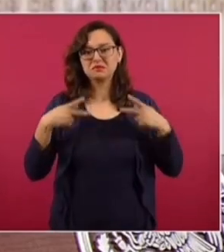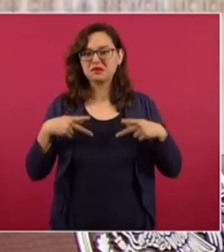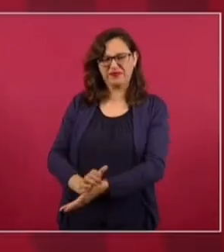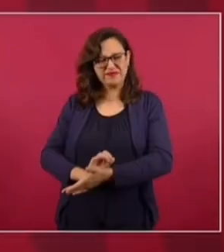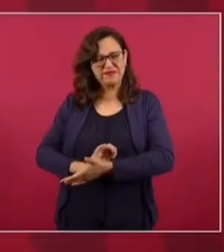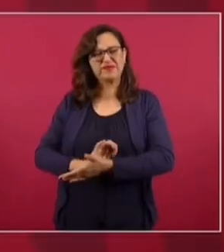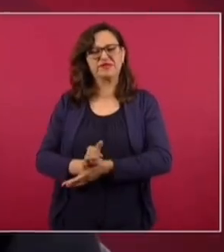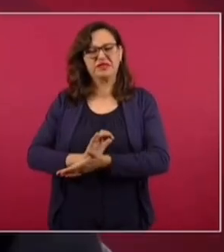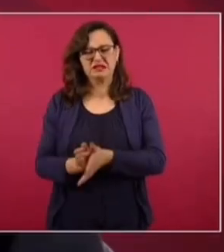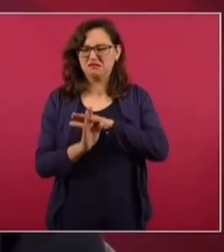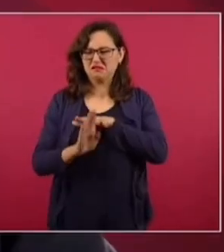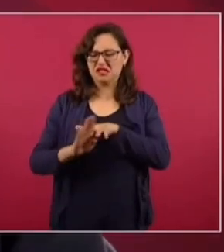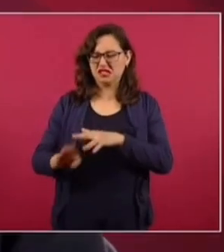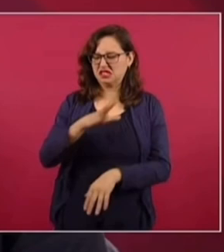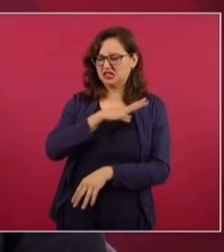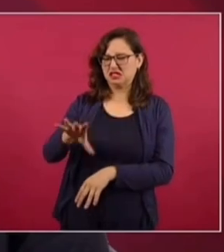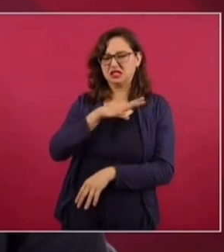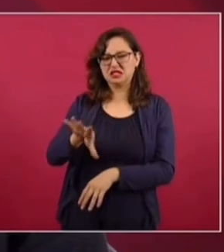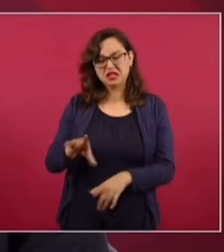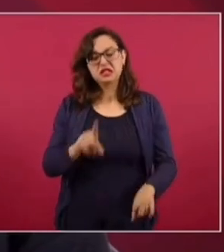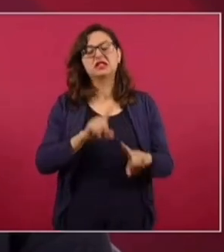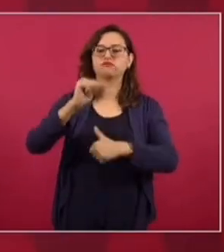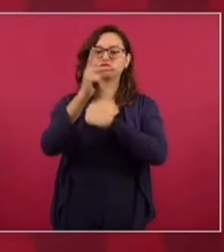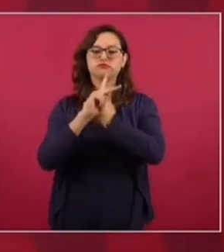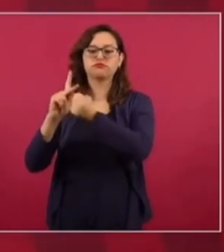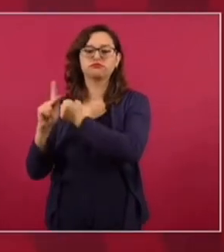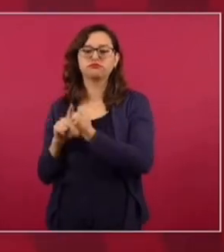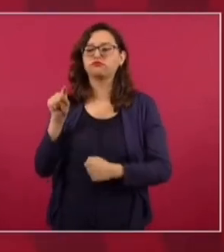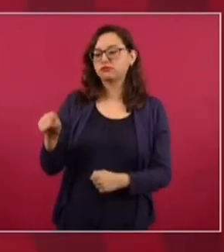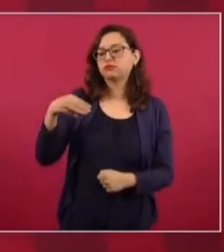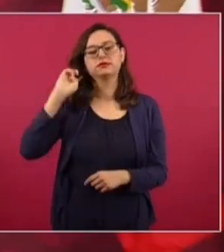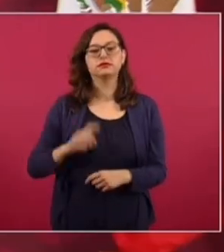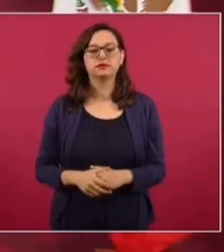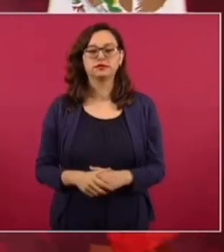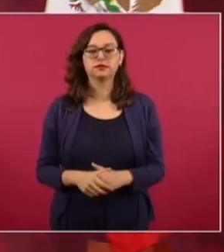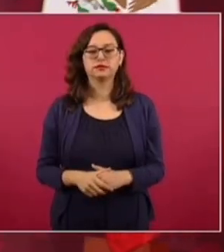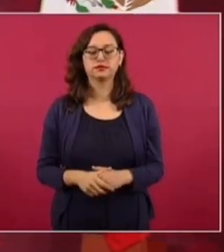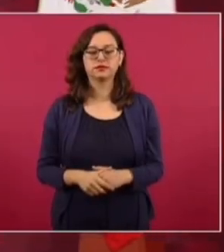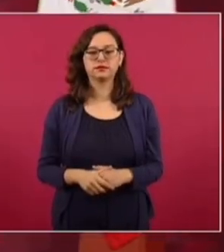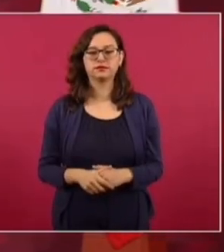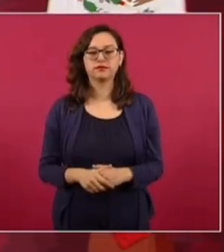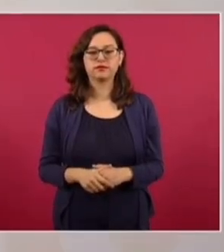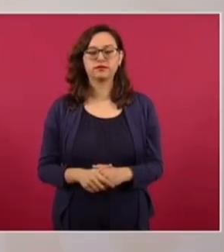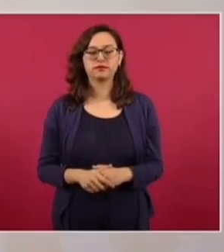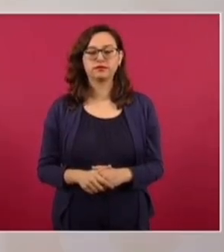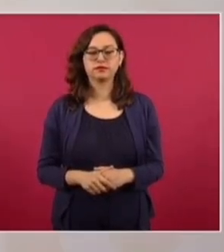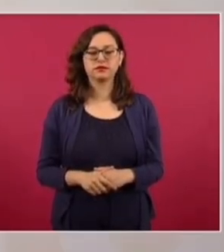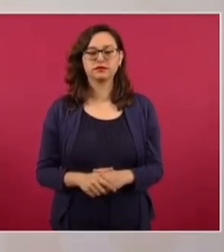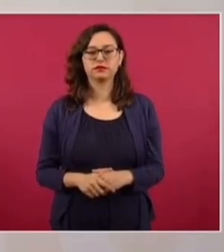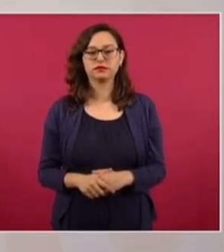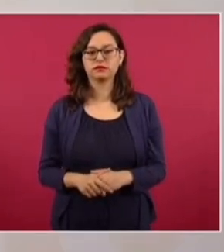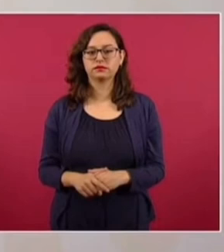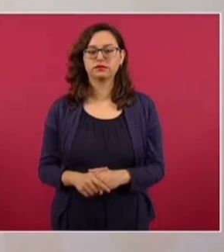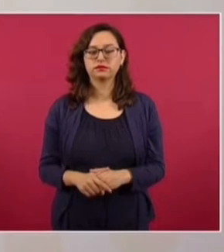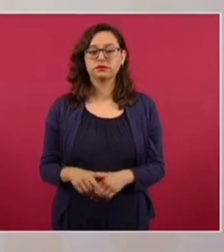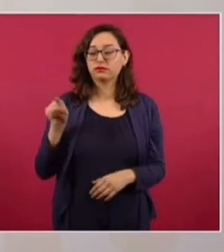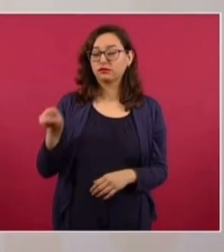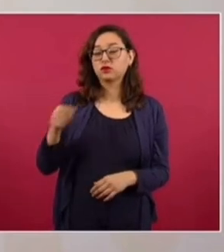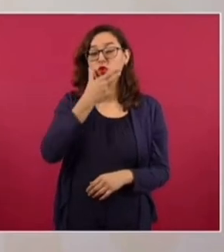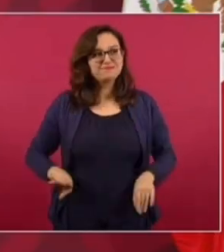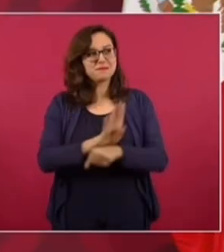anti-inmigrantes, autoritarios, son los del Partido Republicano. Y es ese señor Menéndez. Y ese tiene una